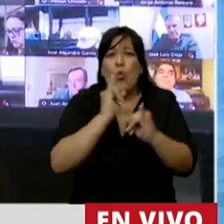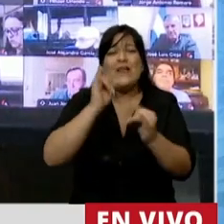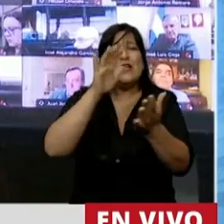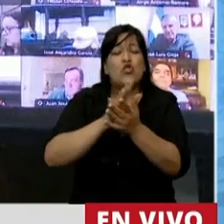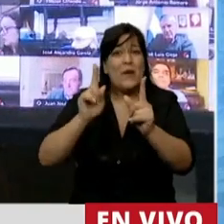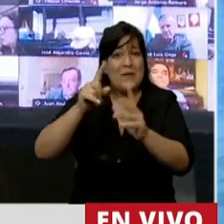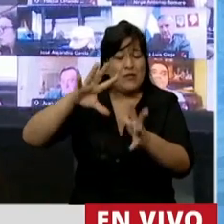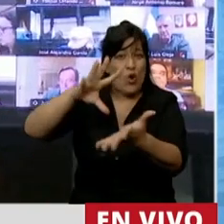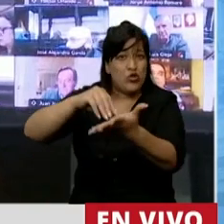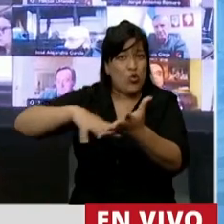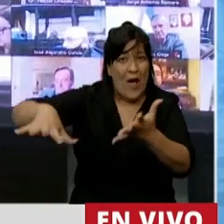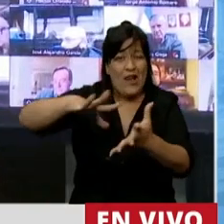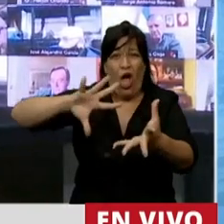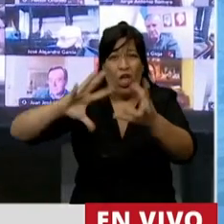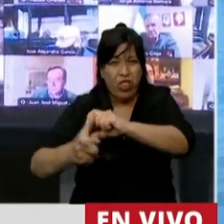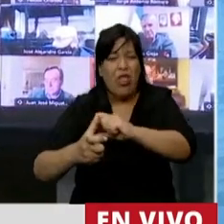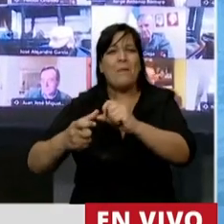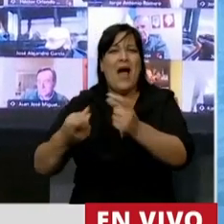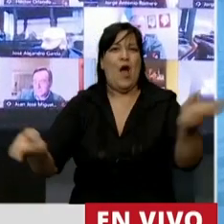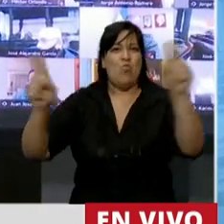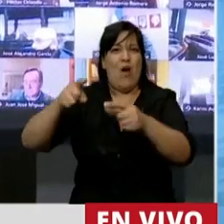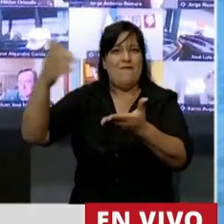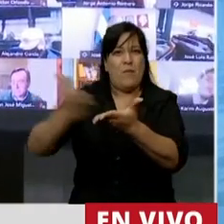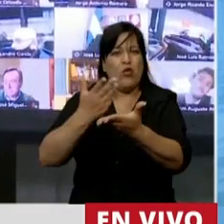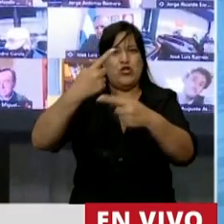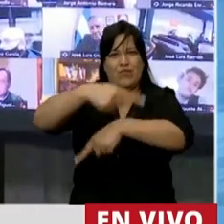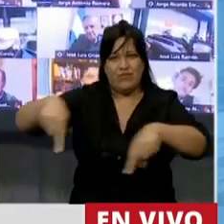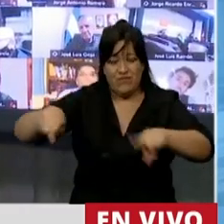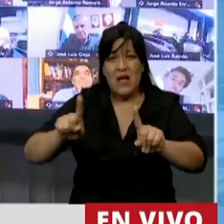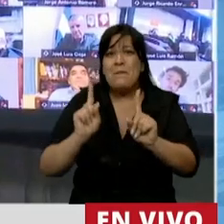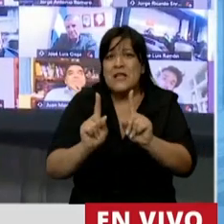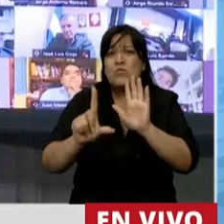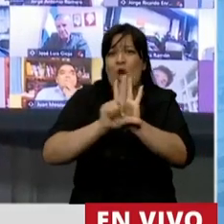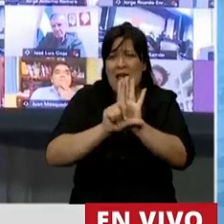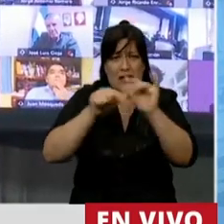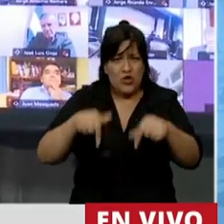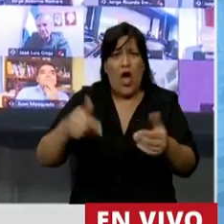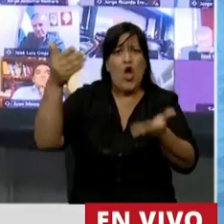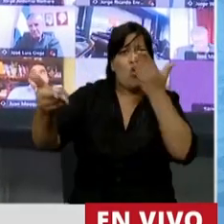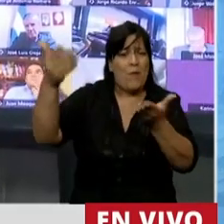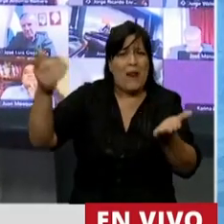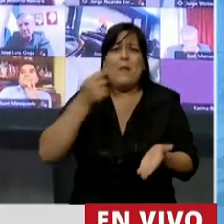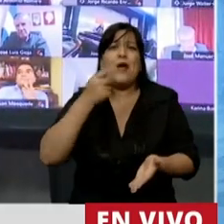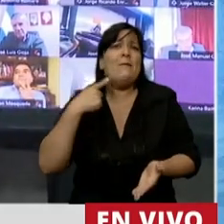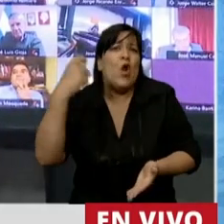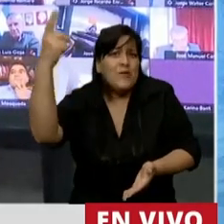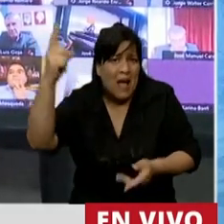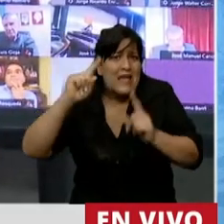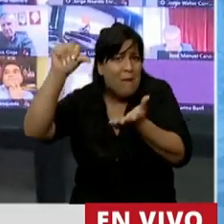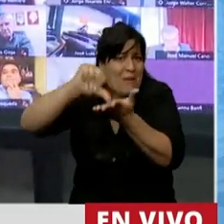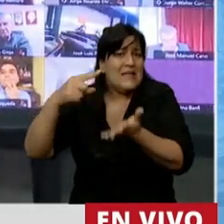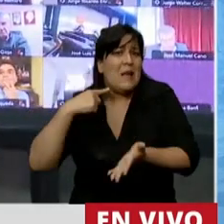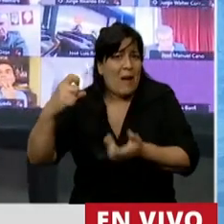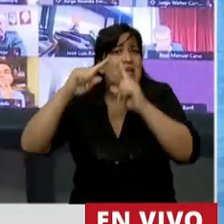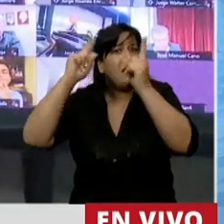recomposición. Y en ese sentido lo que se está haciendo, incluso con legislación comparada, miren, en España también hay